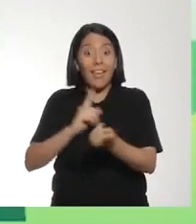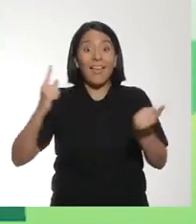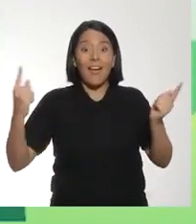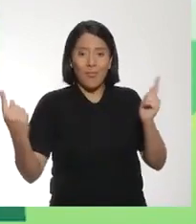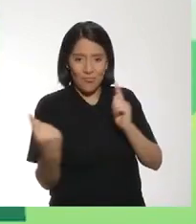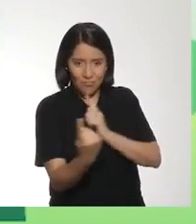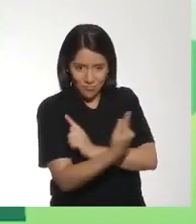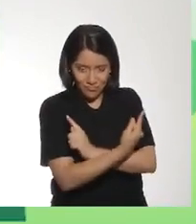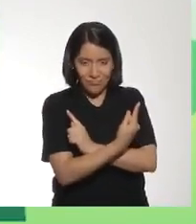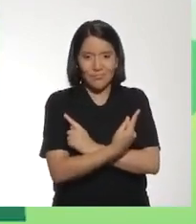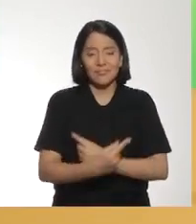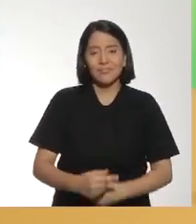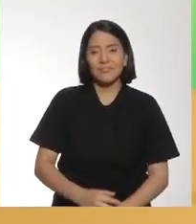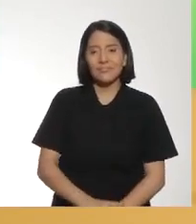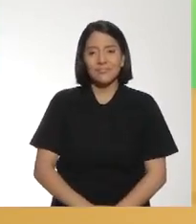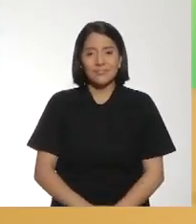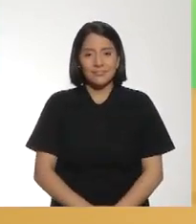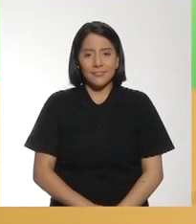¡Cambio!